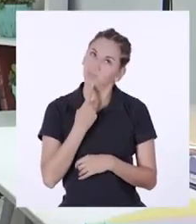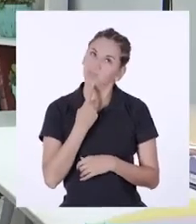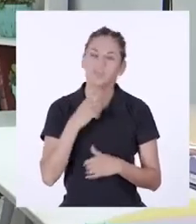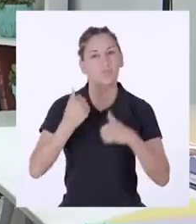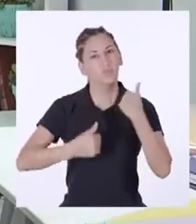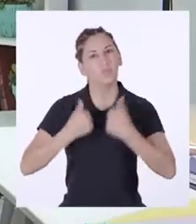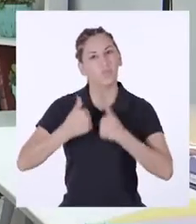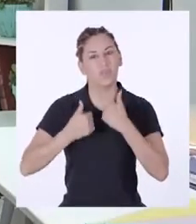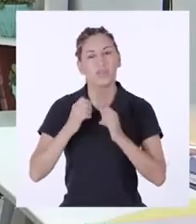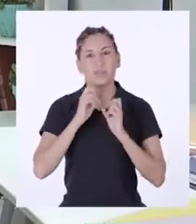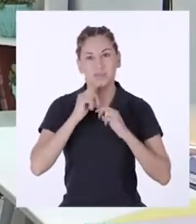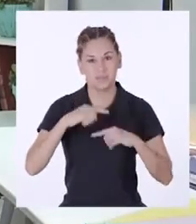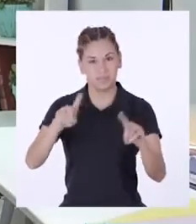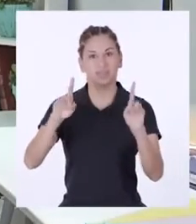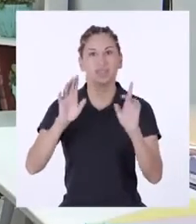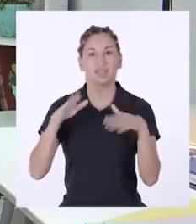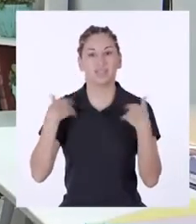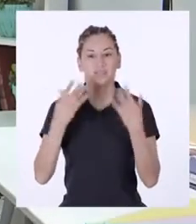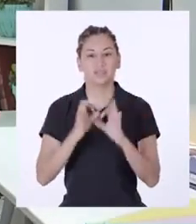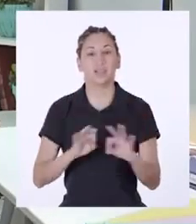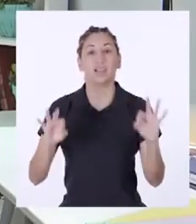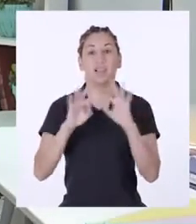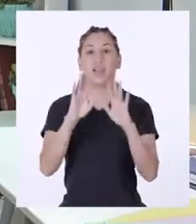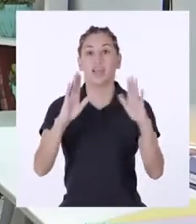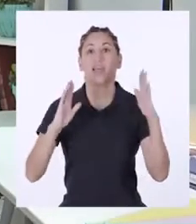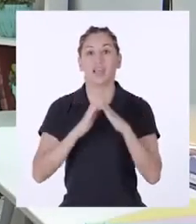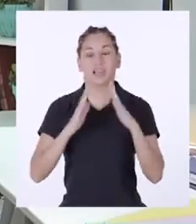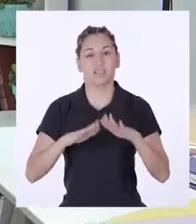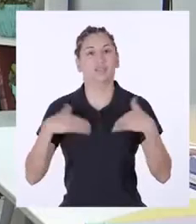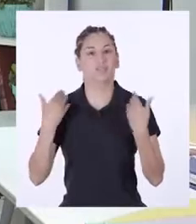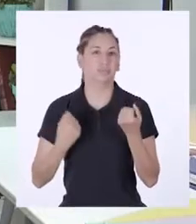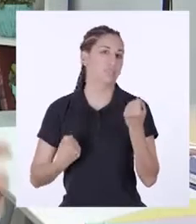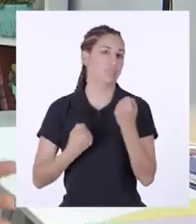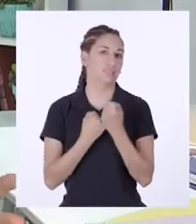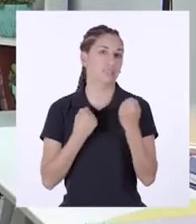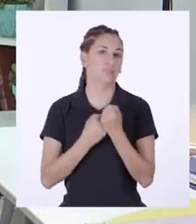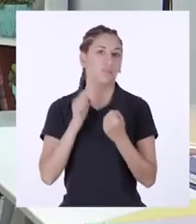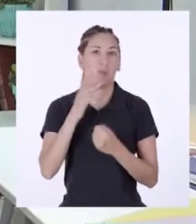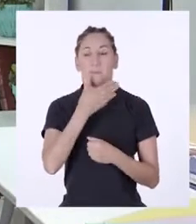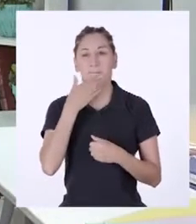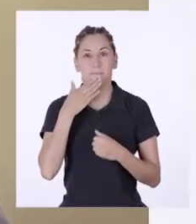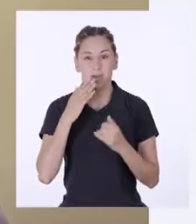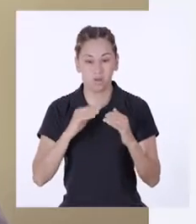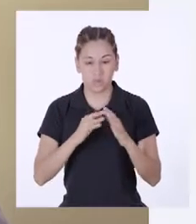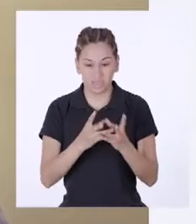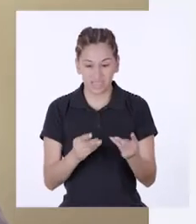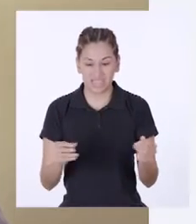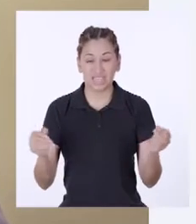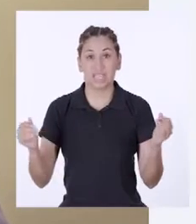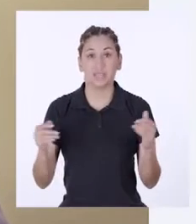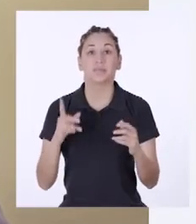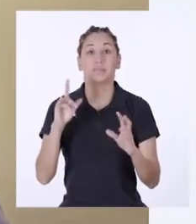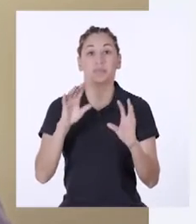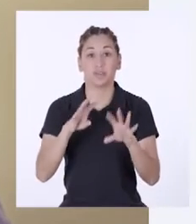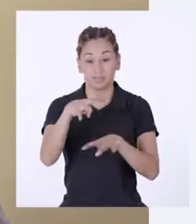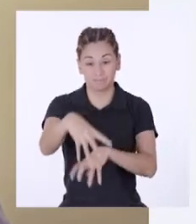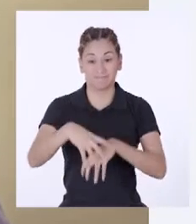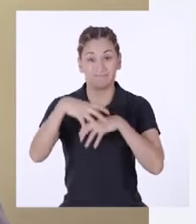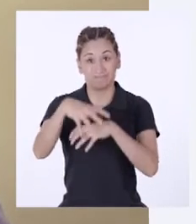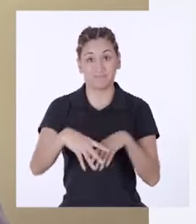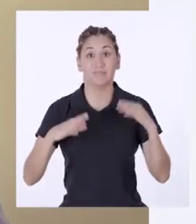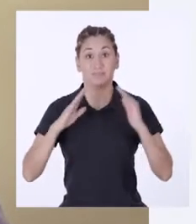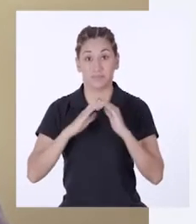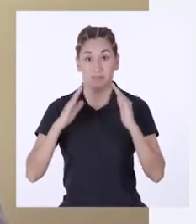mensaje puede brindarnos para que desde nuestros hogares contribuyamos a una mejora del suelo? En la agricultura familiar,